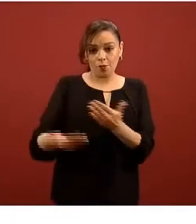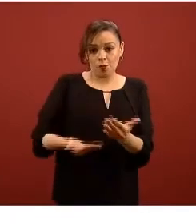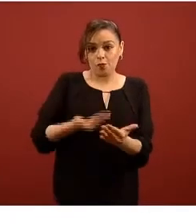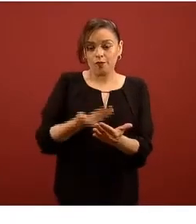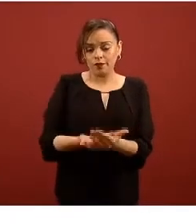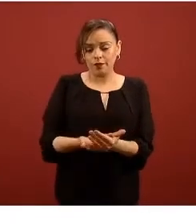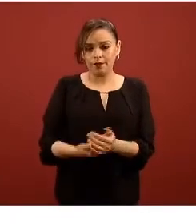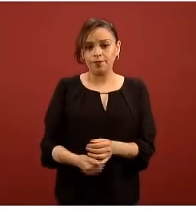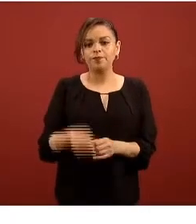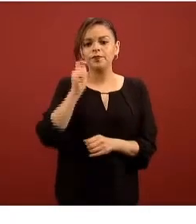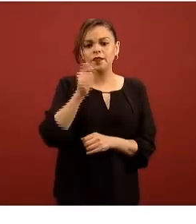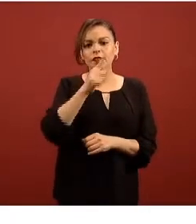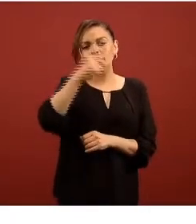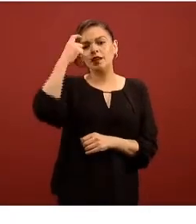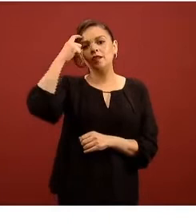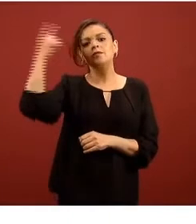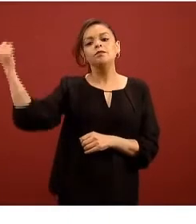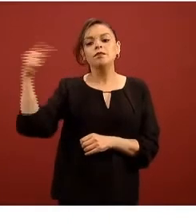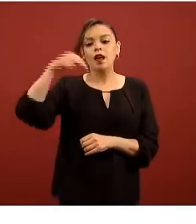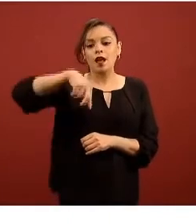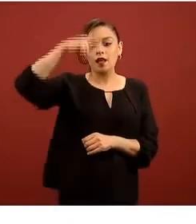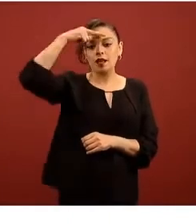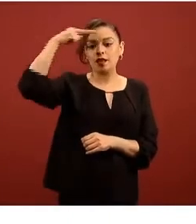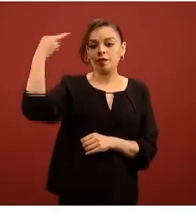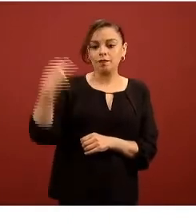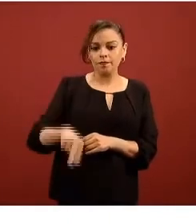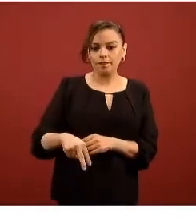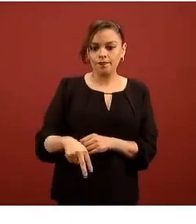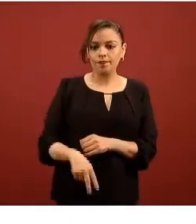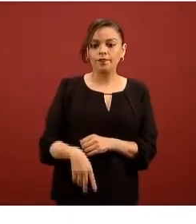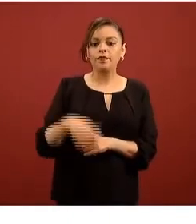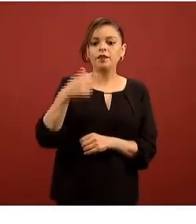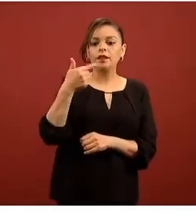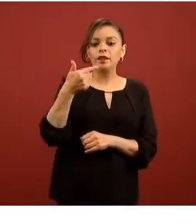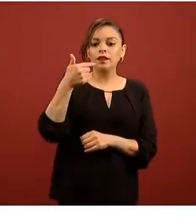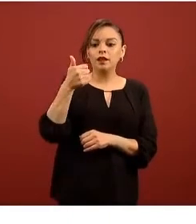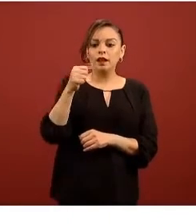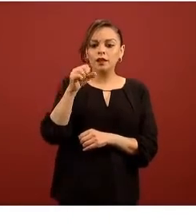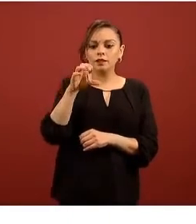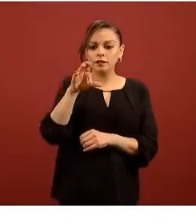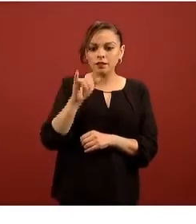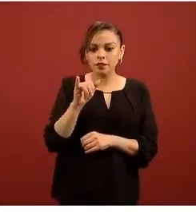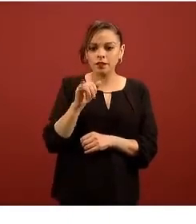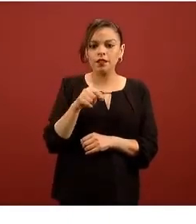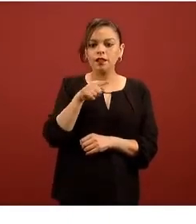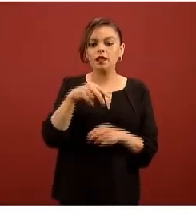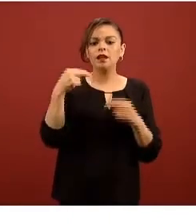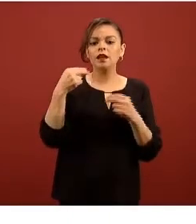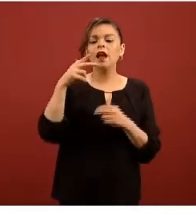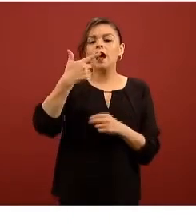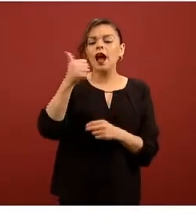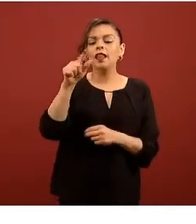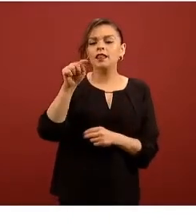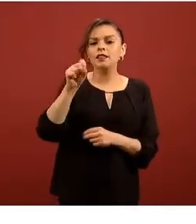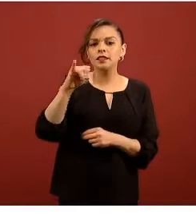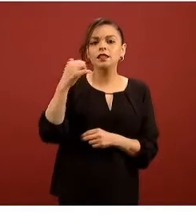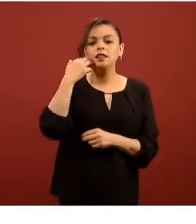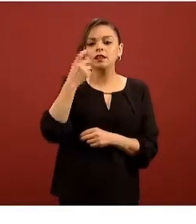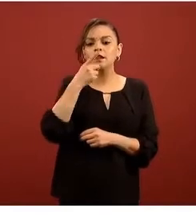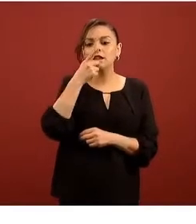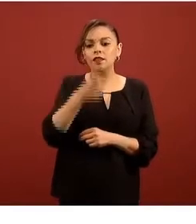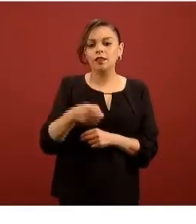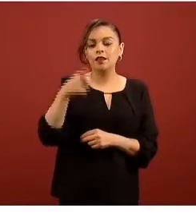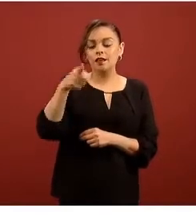mexicano GATSI quiere decir suspiro en OTOMI es un desarrollo de DIDETEC que es una empresa